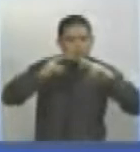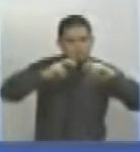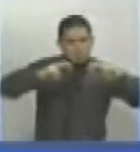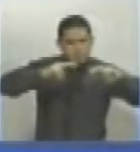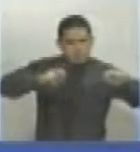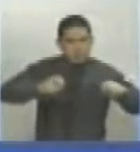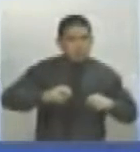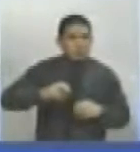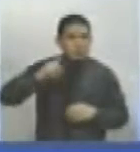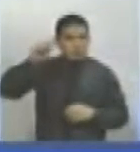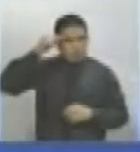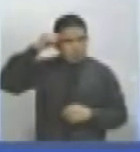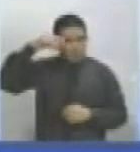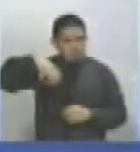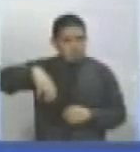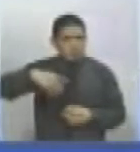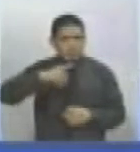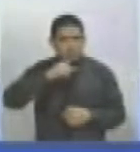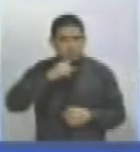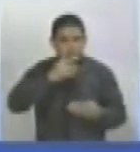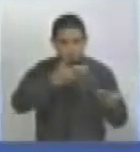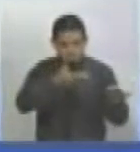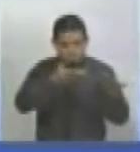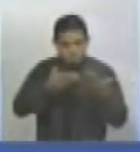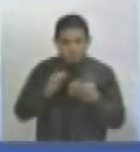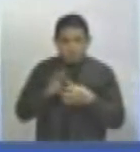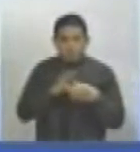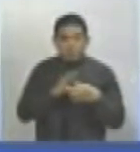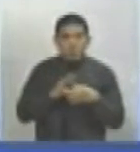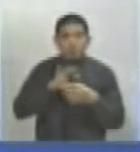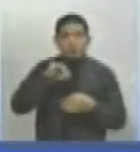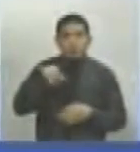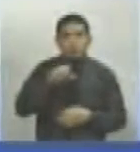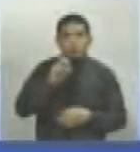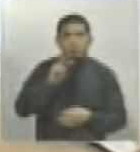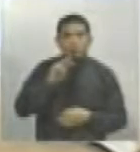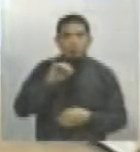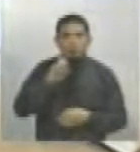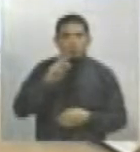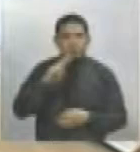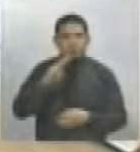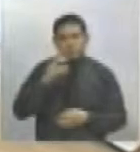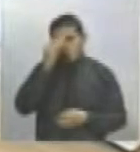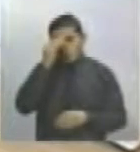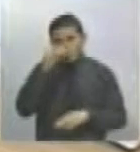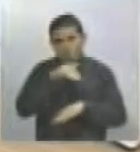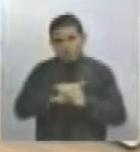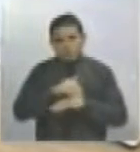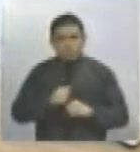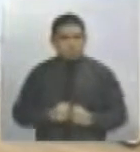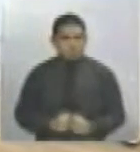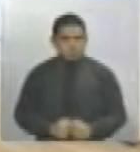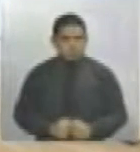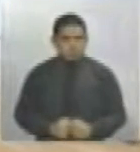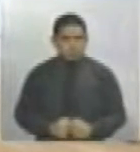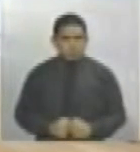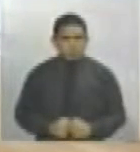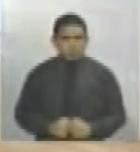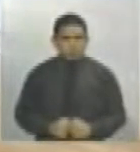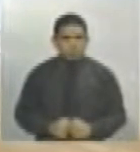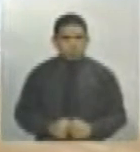ecuatoriano. En este caso se encuentra en los estudios nuestro compañero Javier Cueva. Javier, buenas tardes. ¿Cuáles han sido las